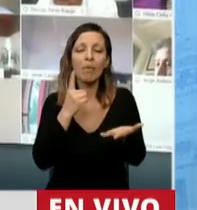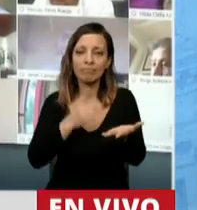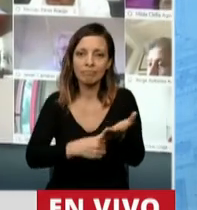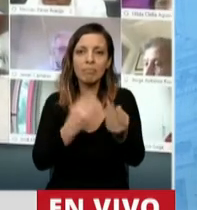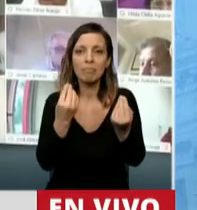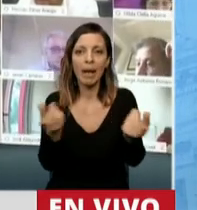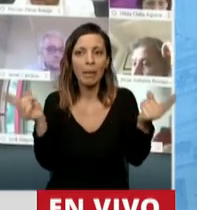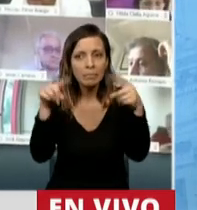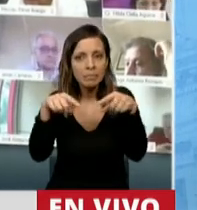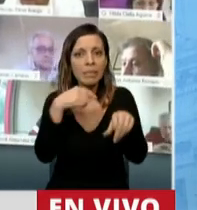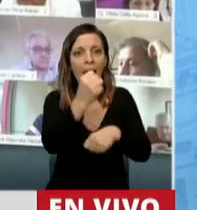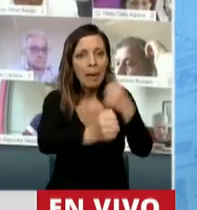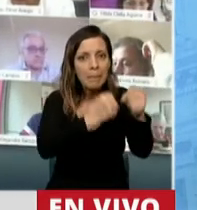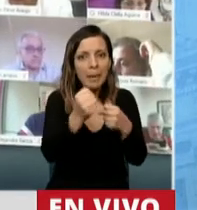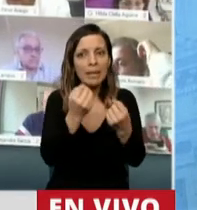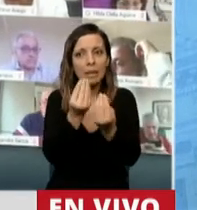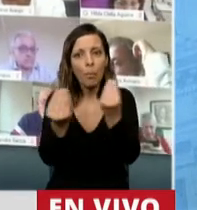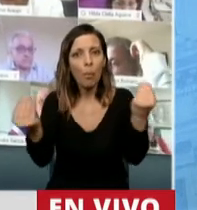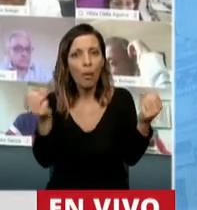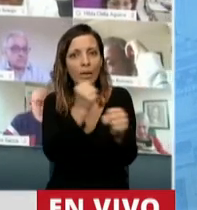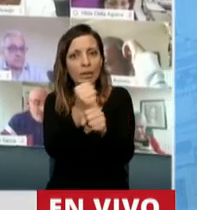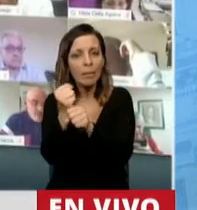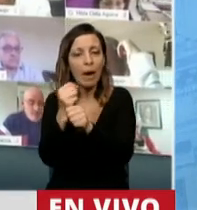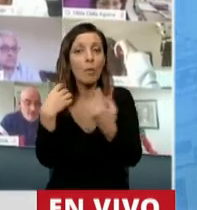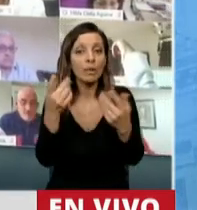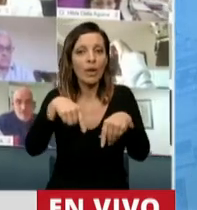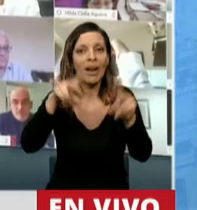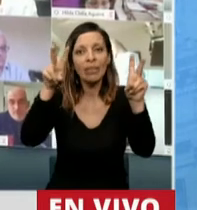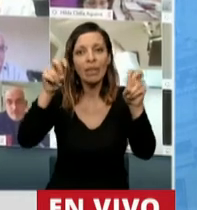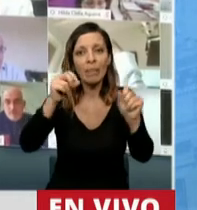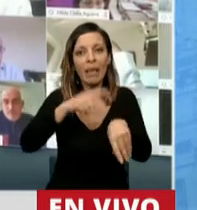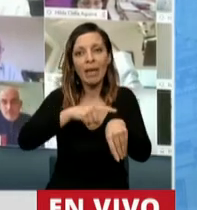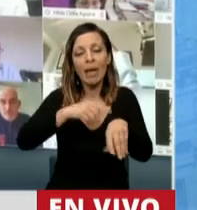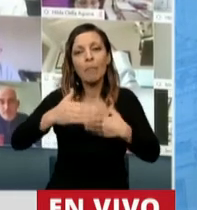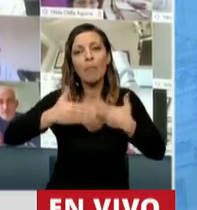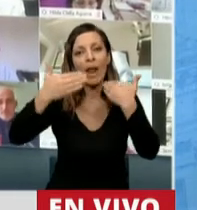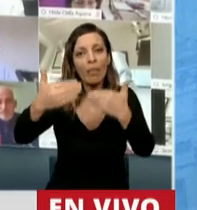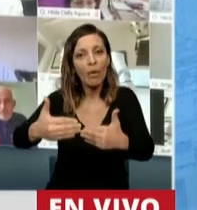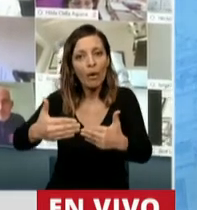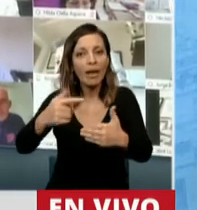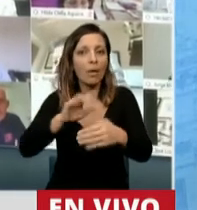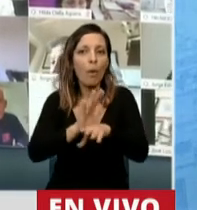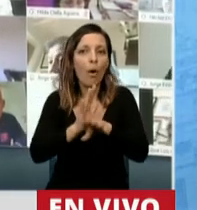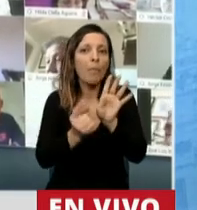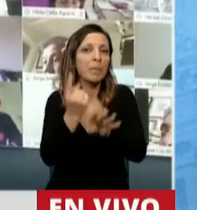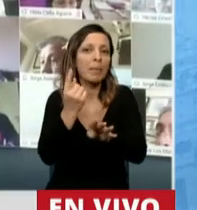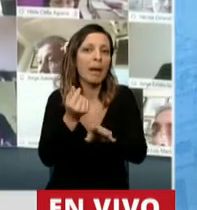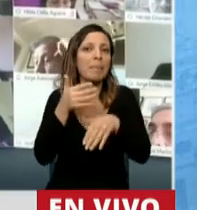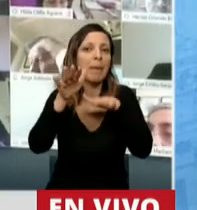recuperar las empresas y el empleo, por lo que la moratoria constituye sin lugar a duda el primer paso.